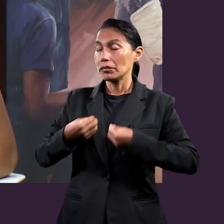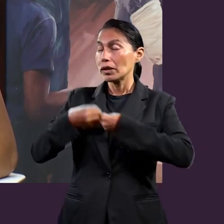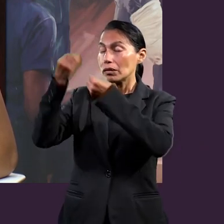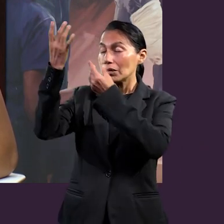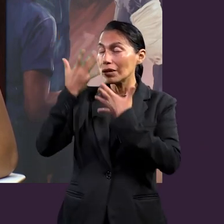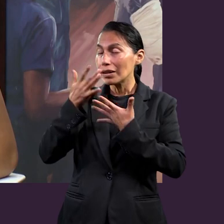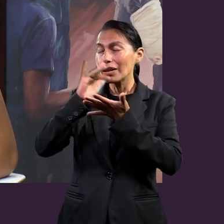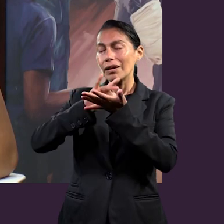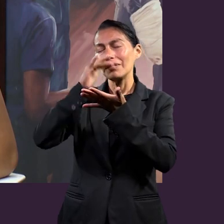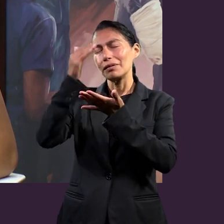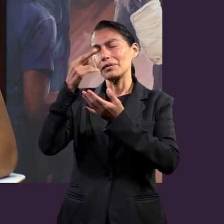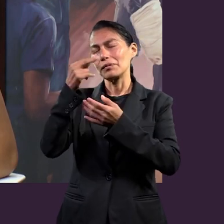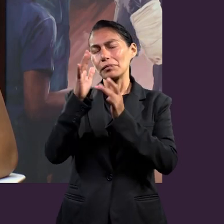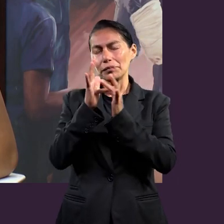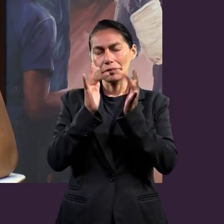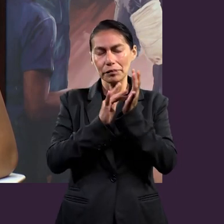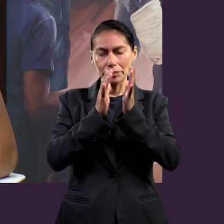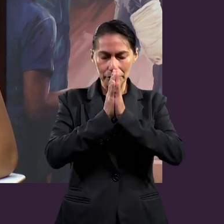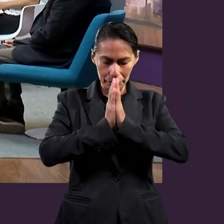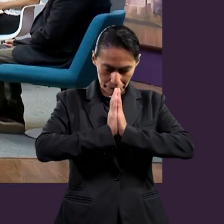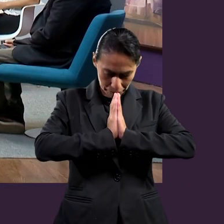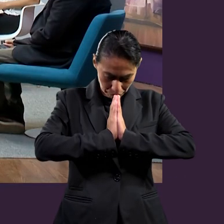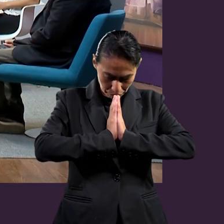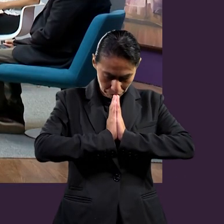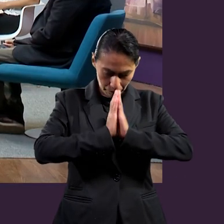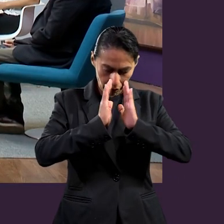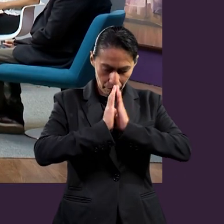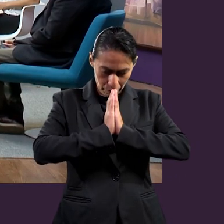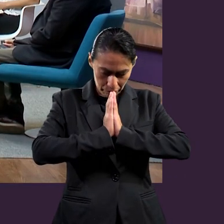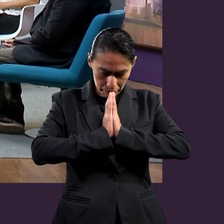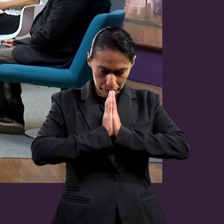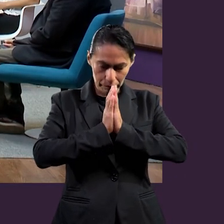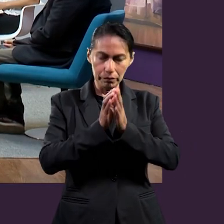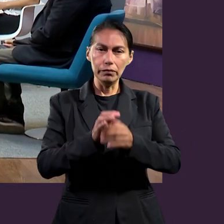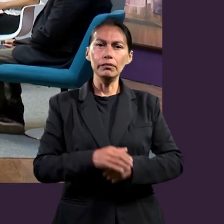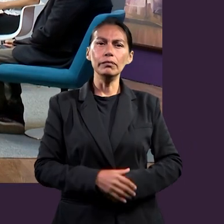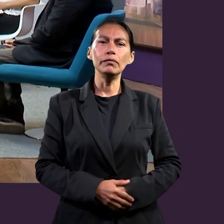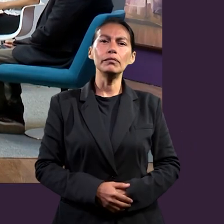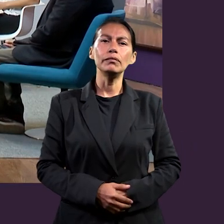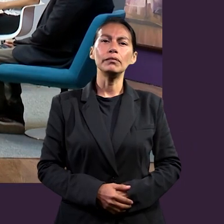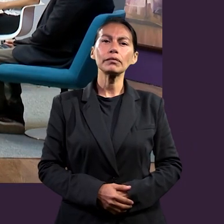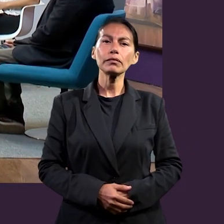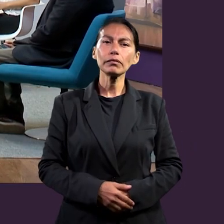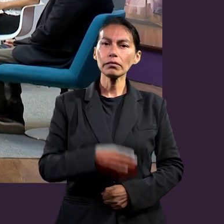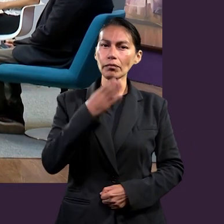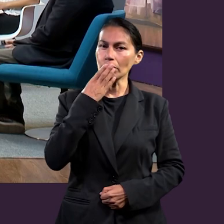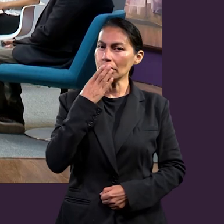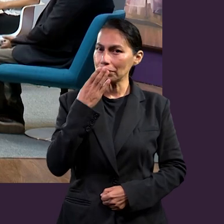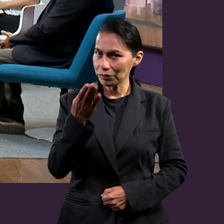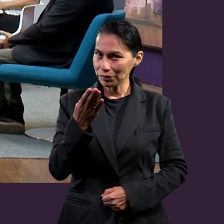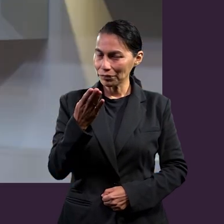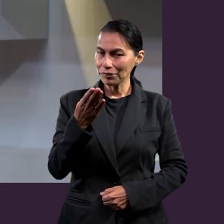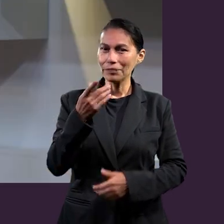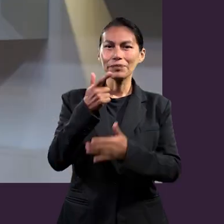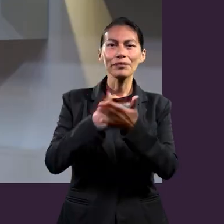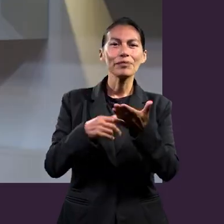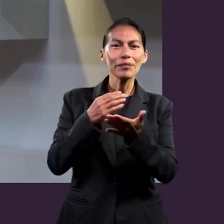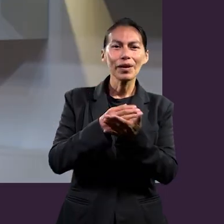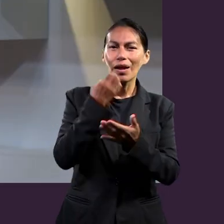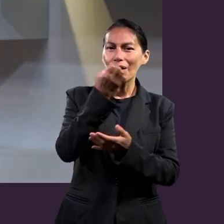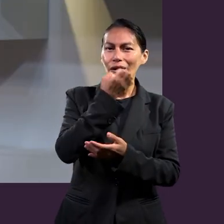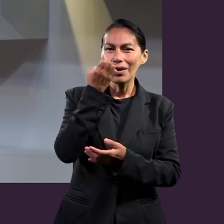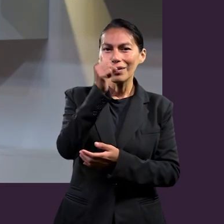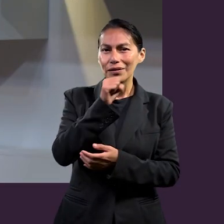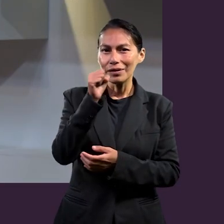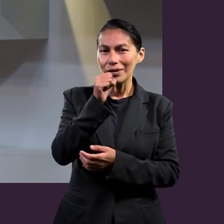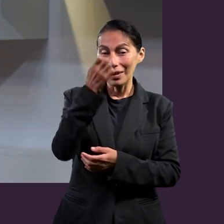vida. En el nombre de Cristo Jesús. Amén. Amén. Pues muy bien, esta lección de Escuela Sabática, no sé cuál sea